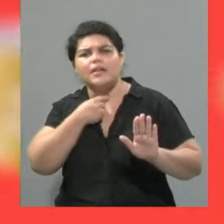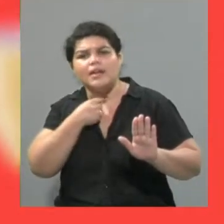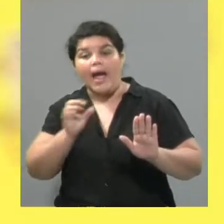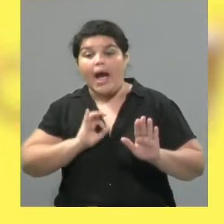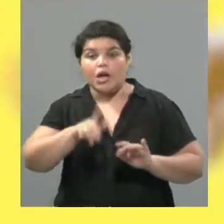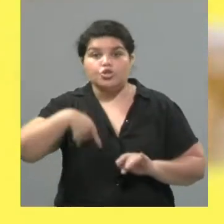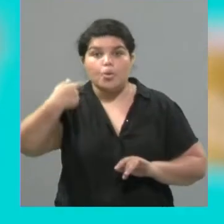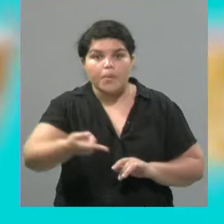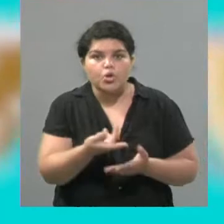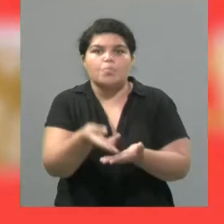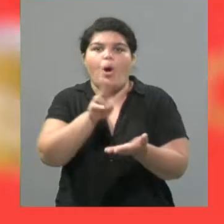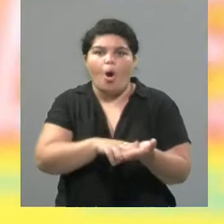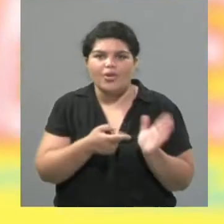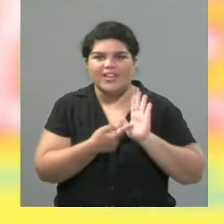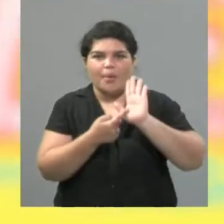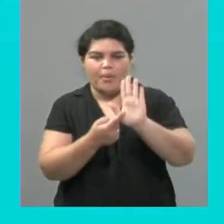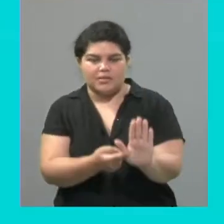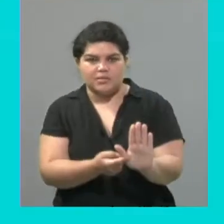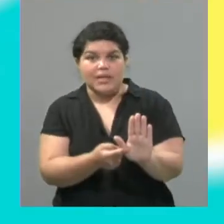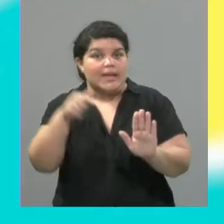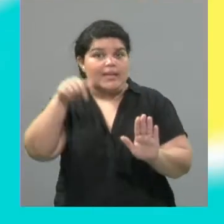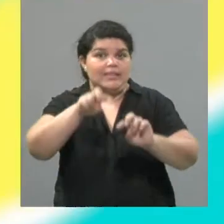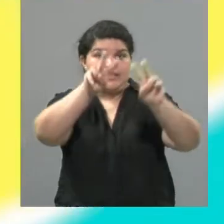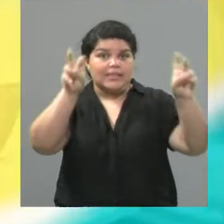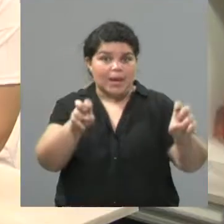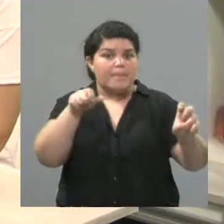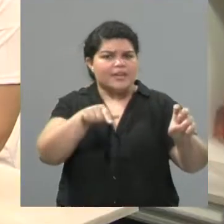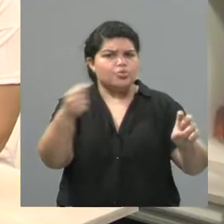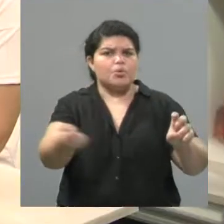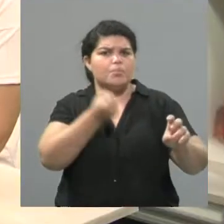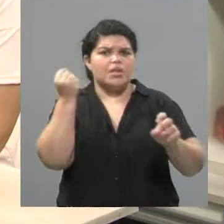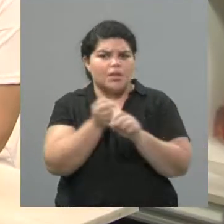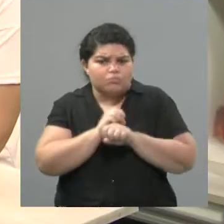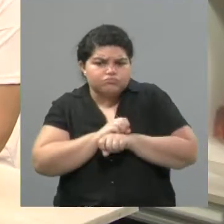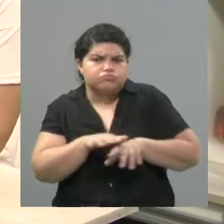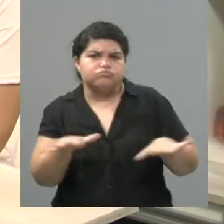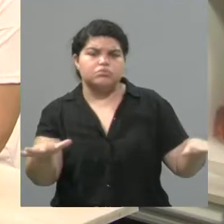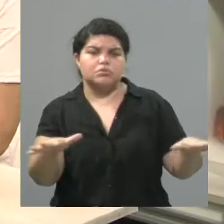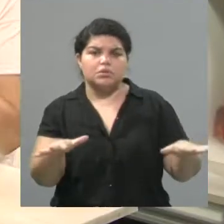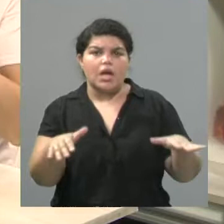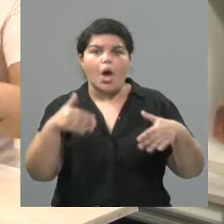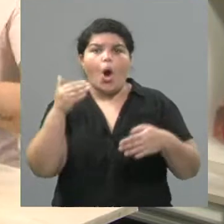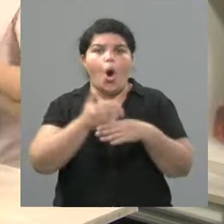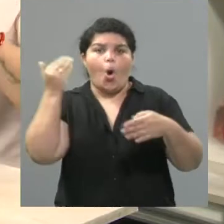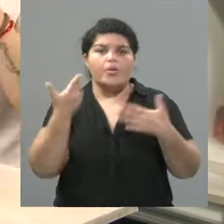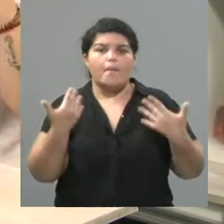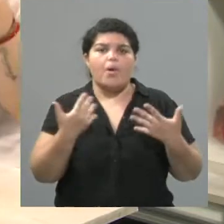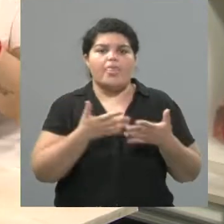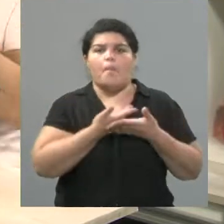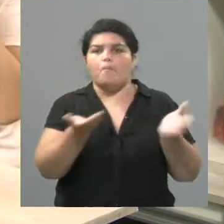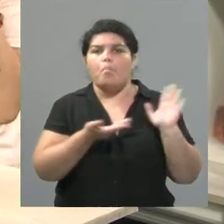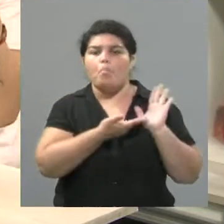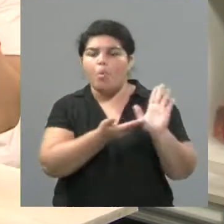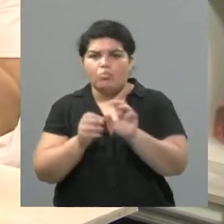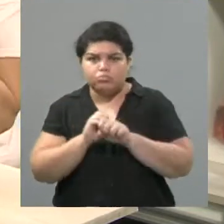es sumamente importante que se visualice, ¿no? No, y además me imagino, como decís vos, que se puede ir a